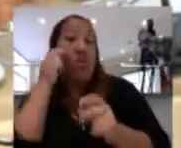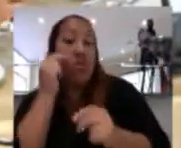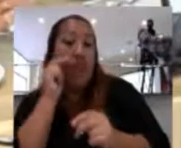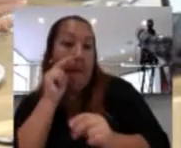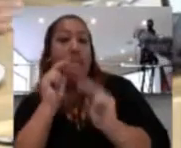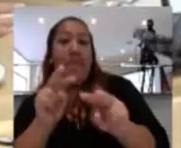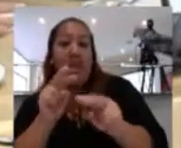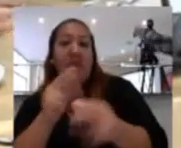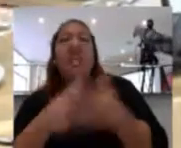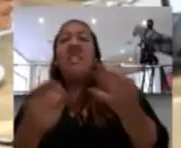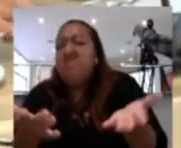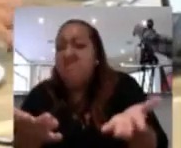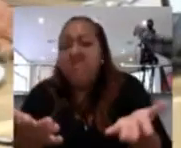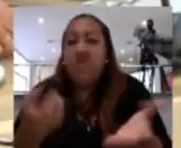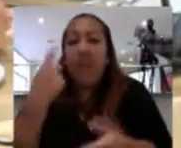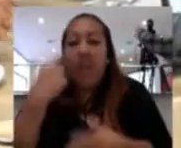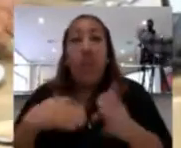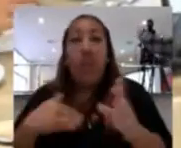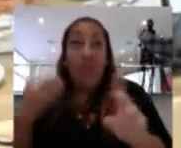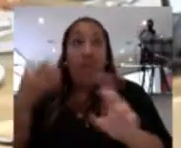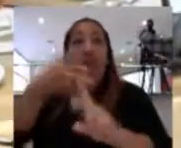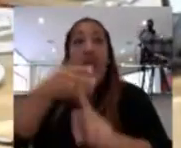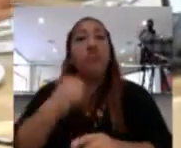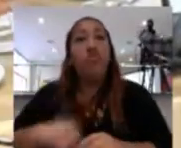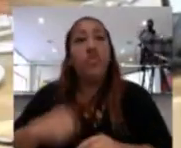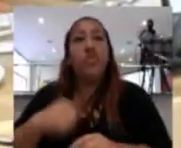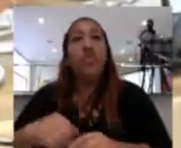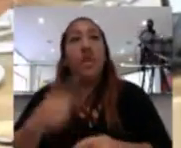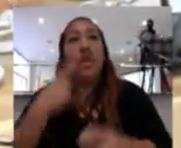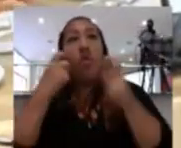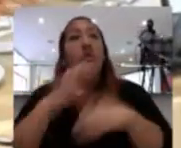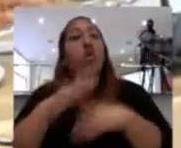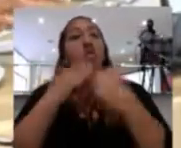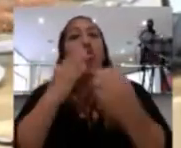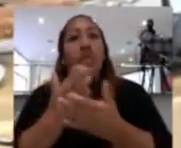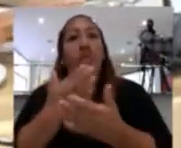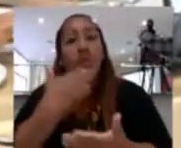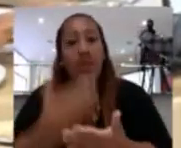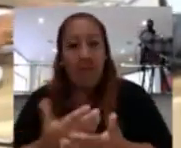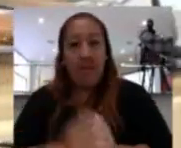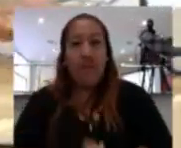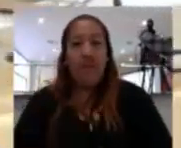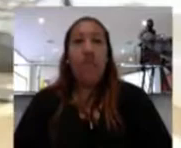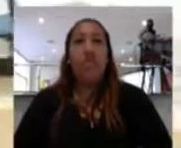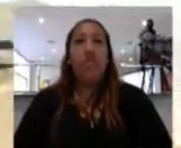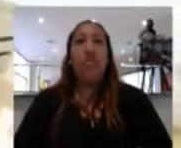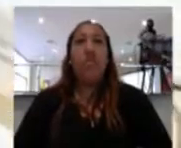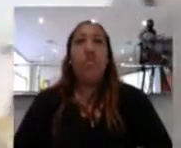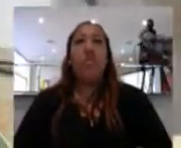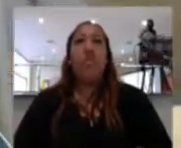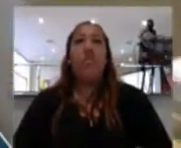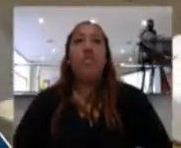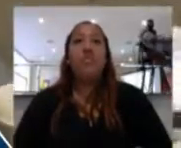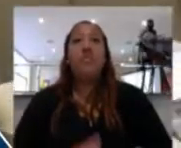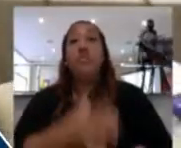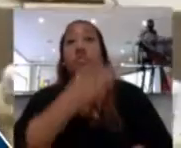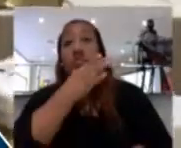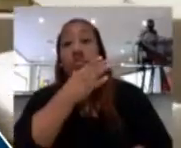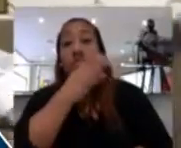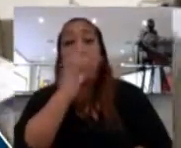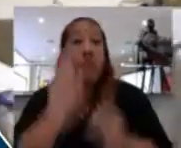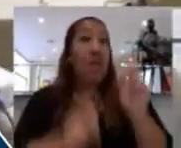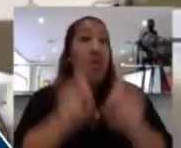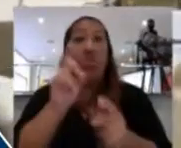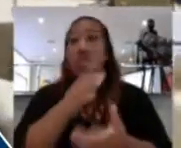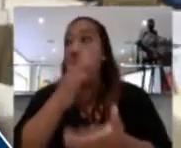sepa de qué se trata para que puedan acudir a la municipalidad y regularizar su situación. Muchas gracias. No sé si hay alguna otra